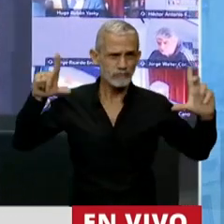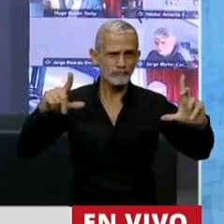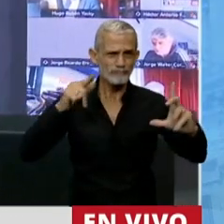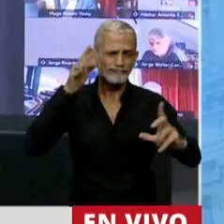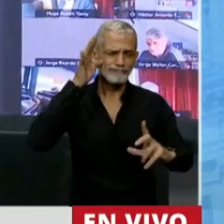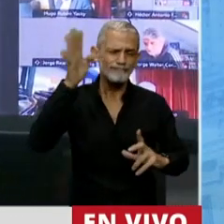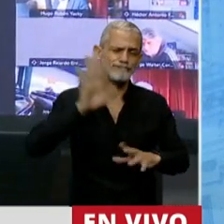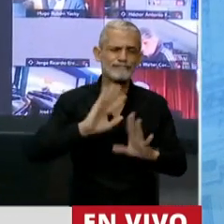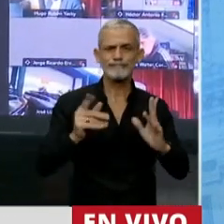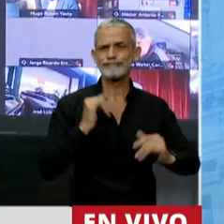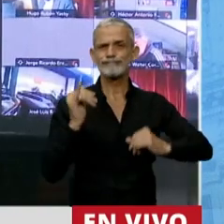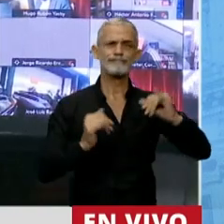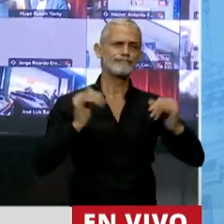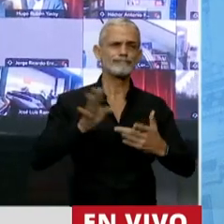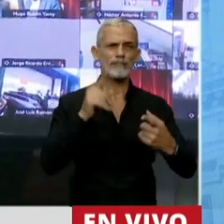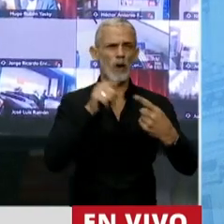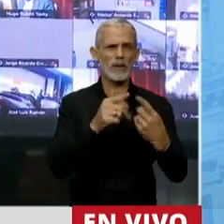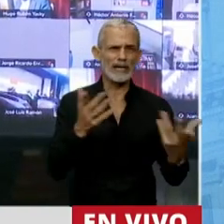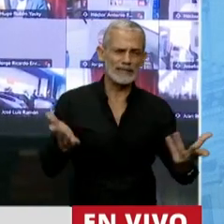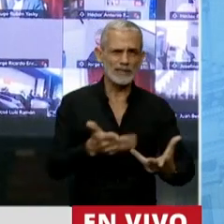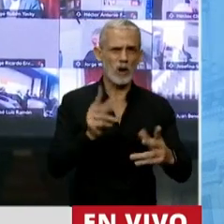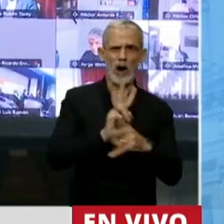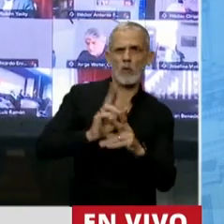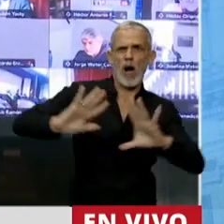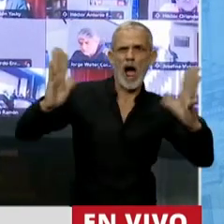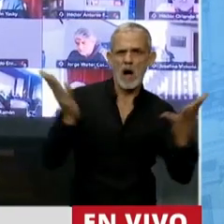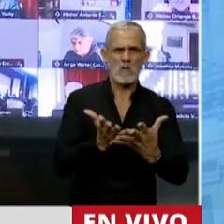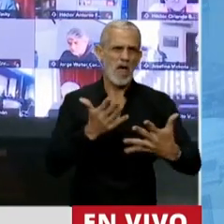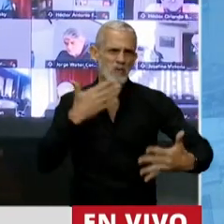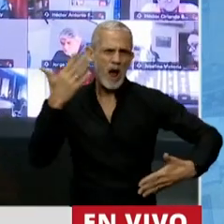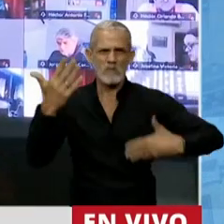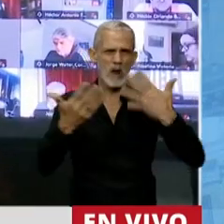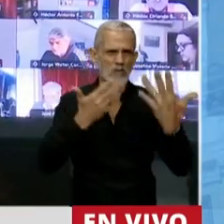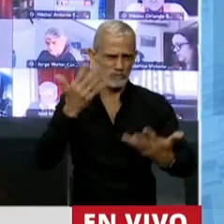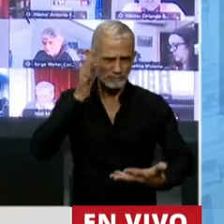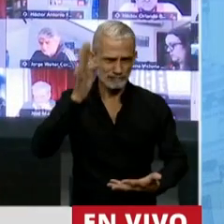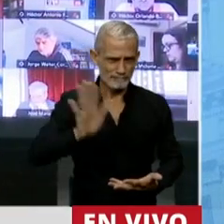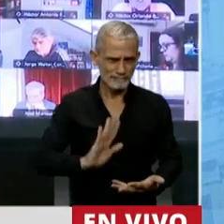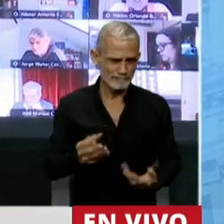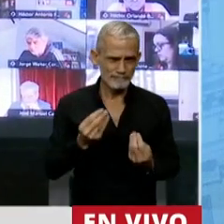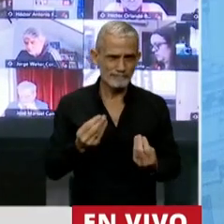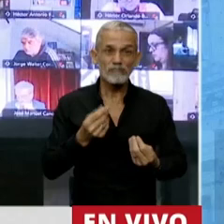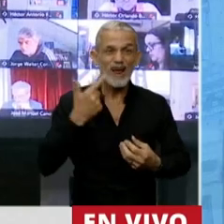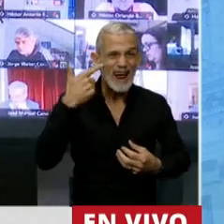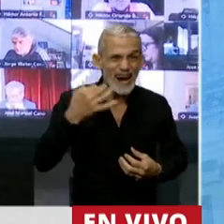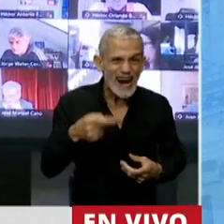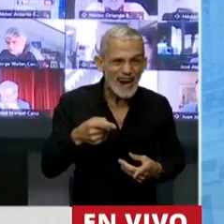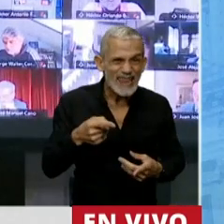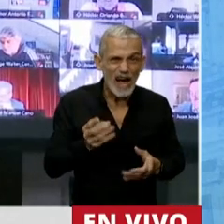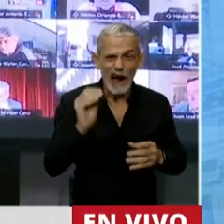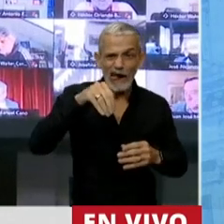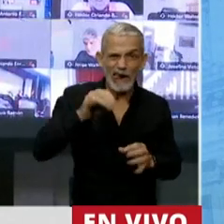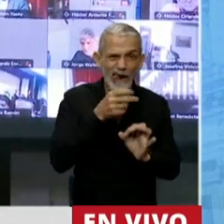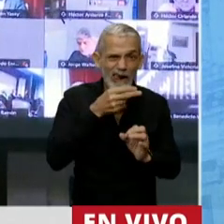exagera en la intencionalidad que pretende de protección ambiental, pero en la realidad no agrega